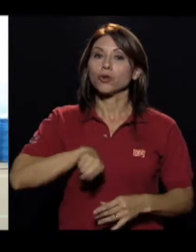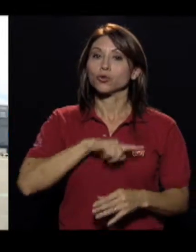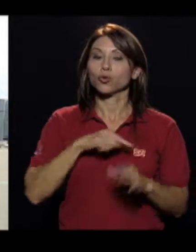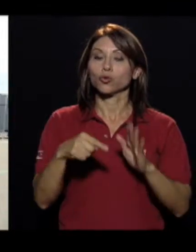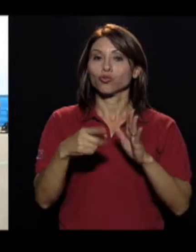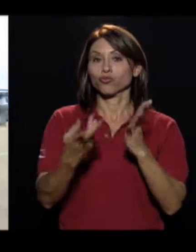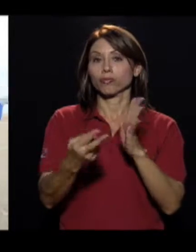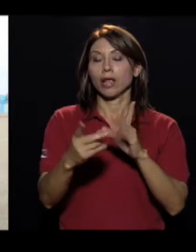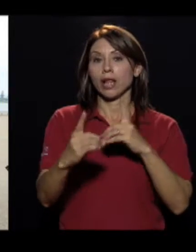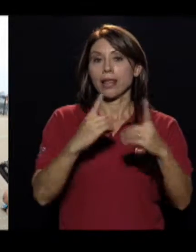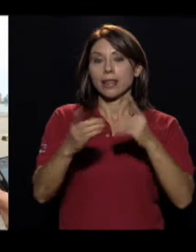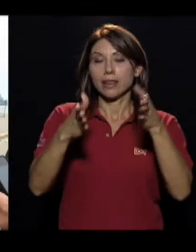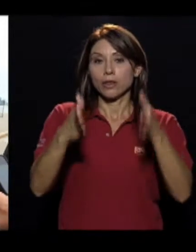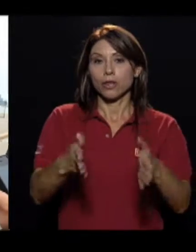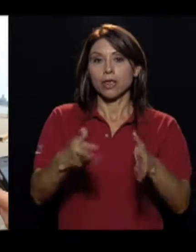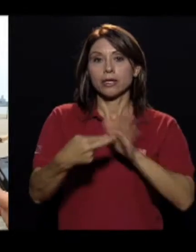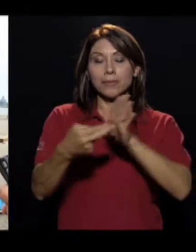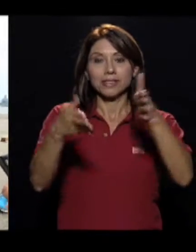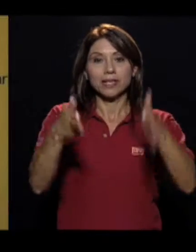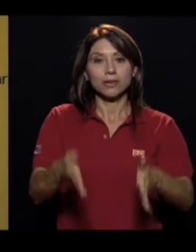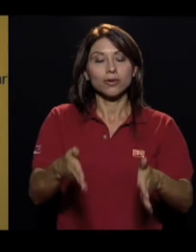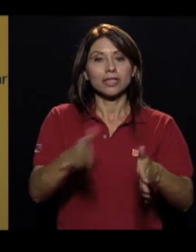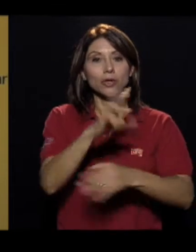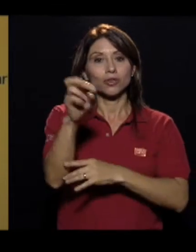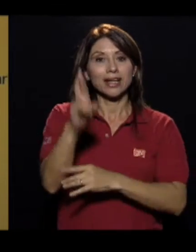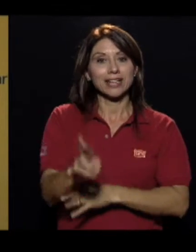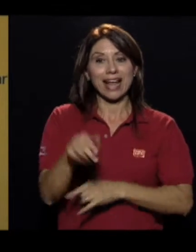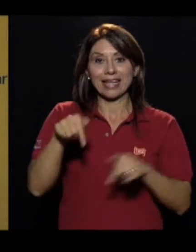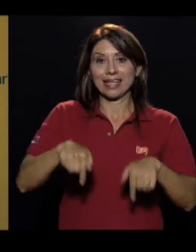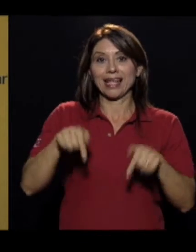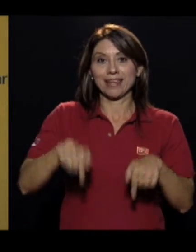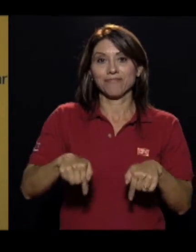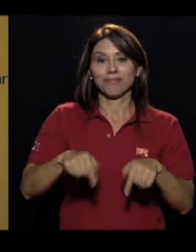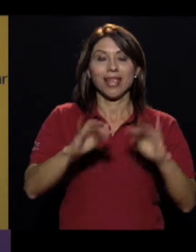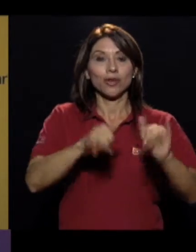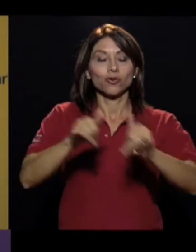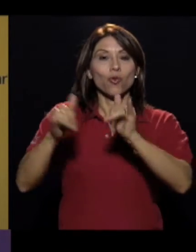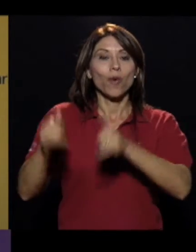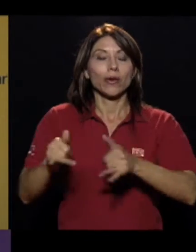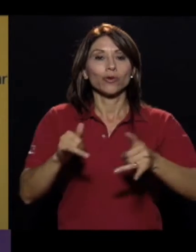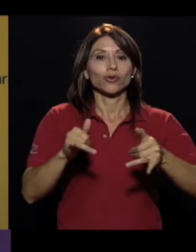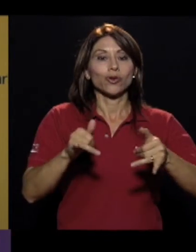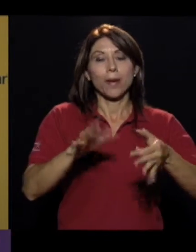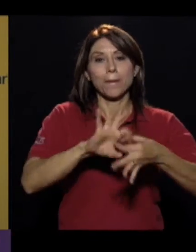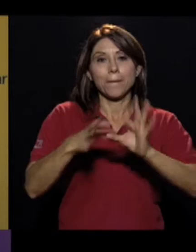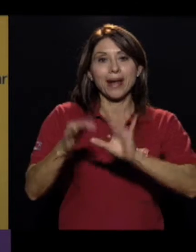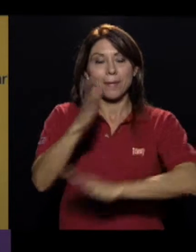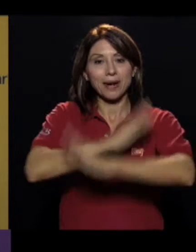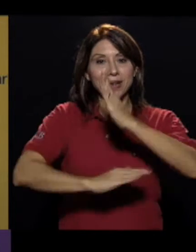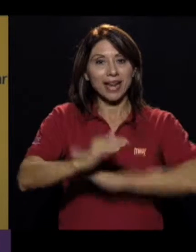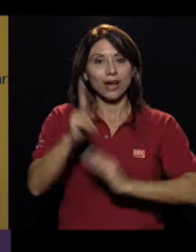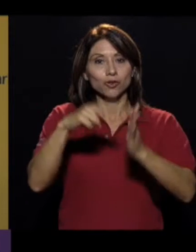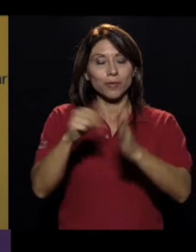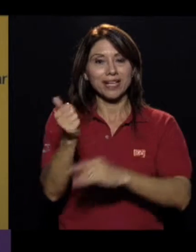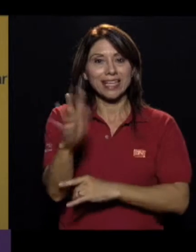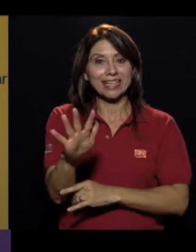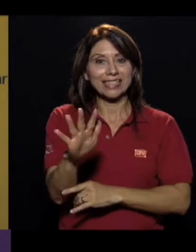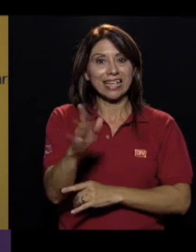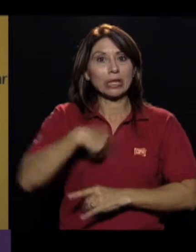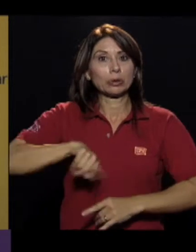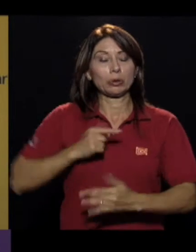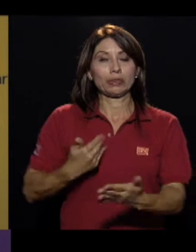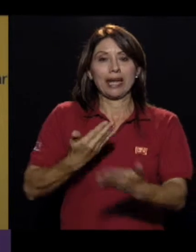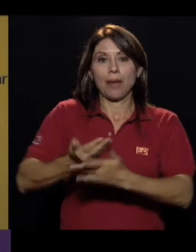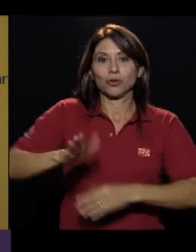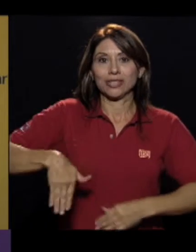términos generales, lo que es la delegación de Costa Rica, que está aquí en los Panamericanos Toronto 2015, pese a que llegamos muy tarde, llegamos